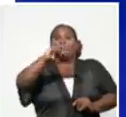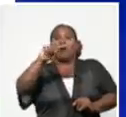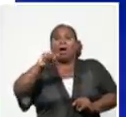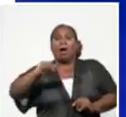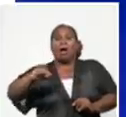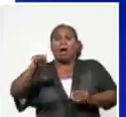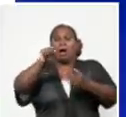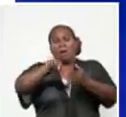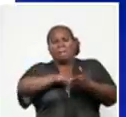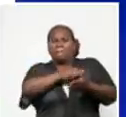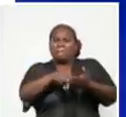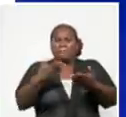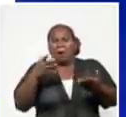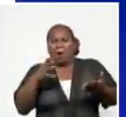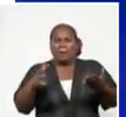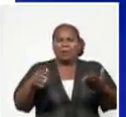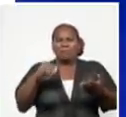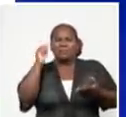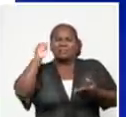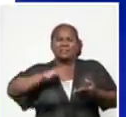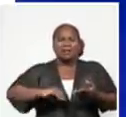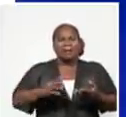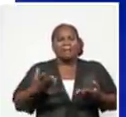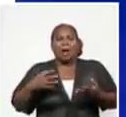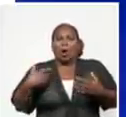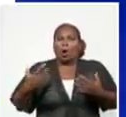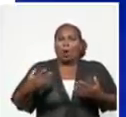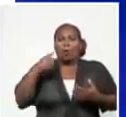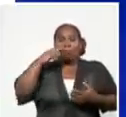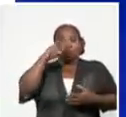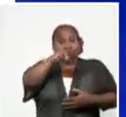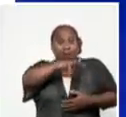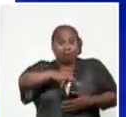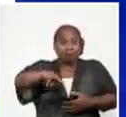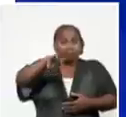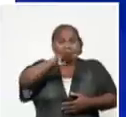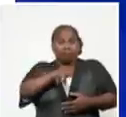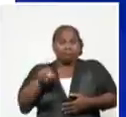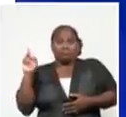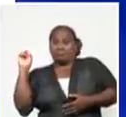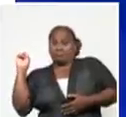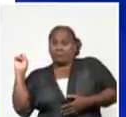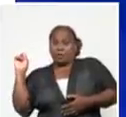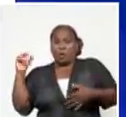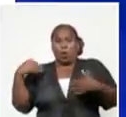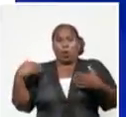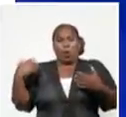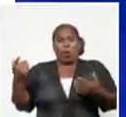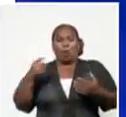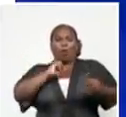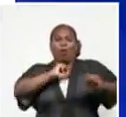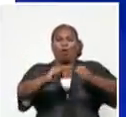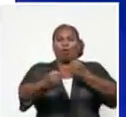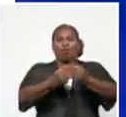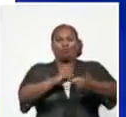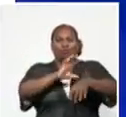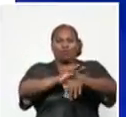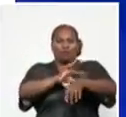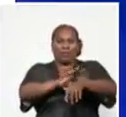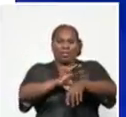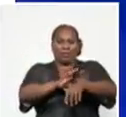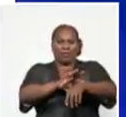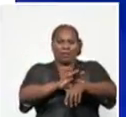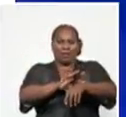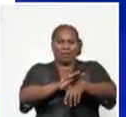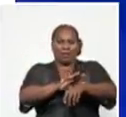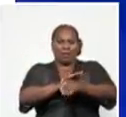expertos para que ustedes puedan observar cómo habíamos asistido a un control de la epidemia durante todo